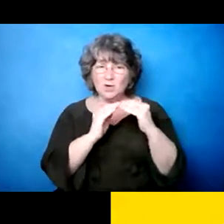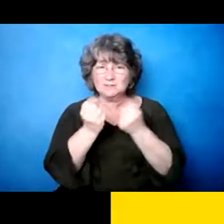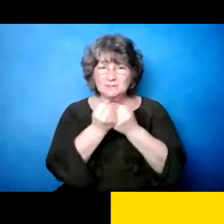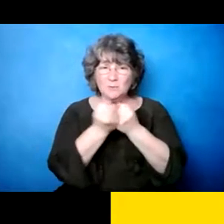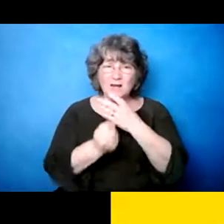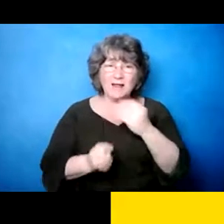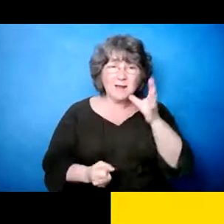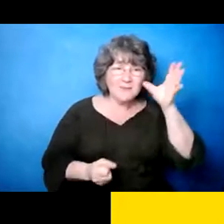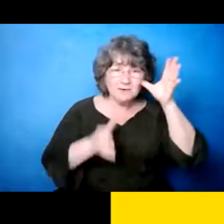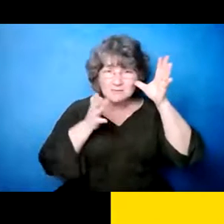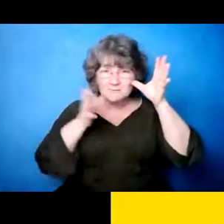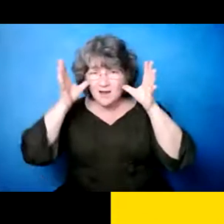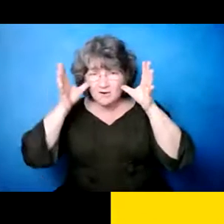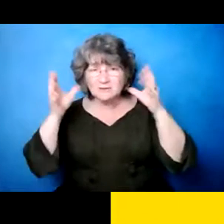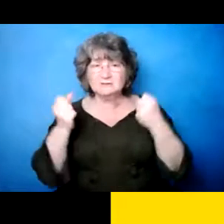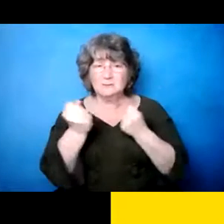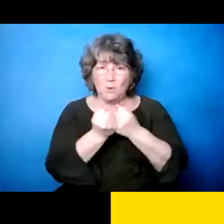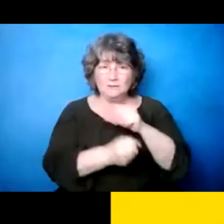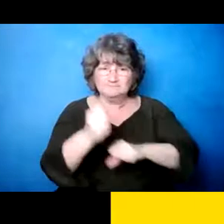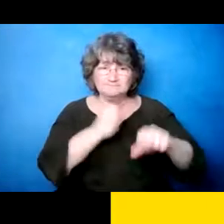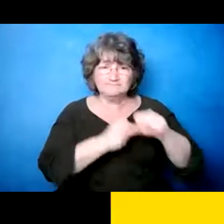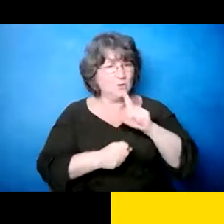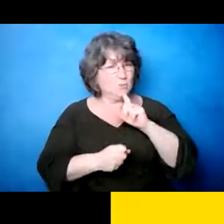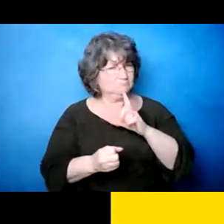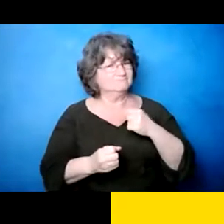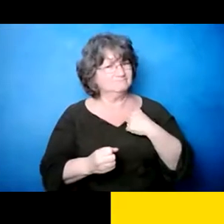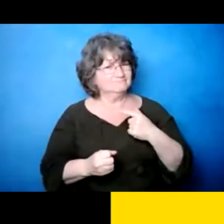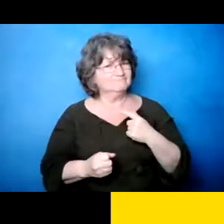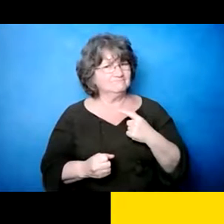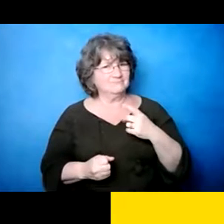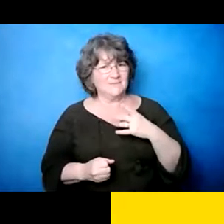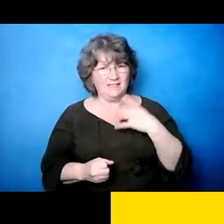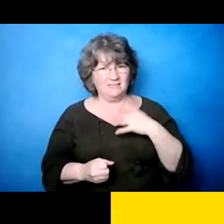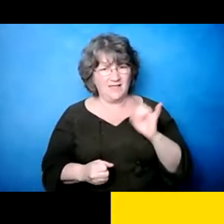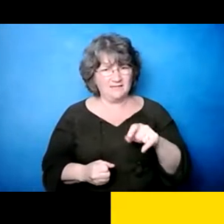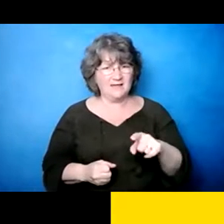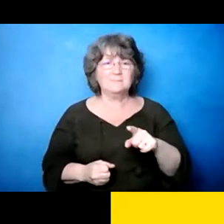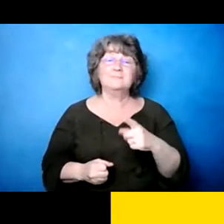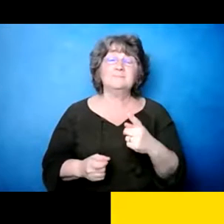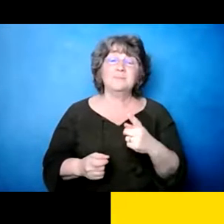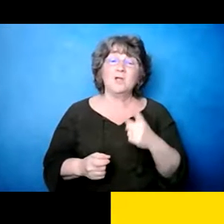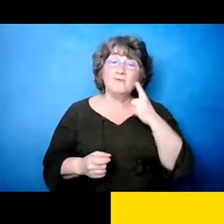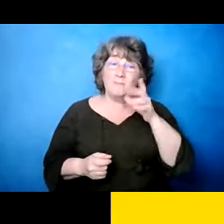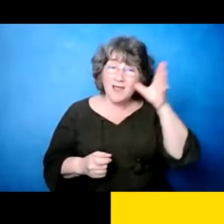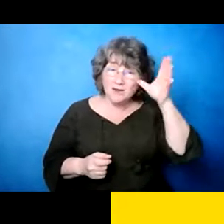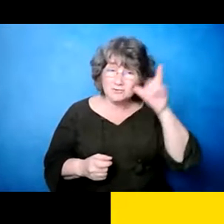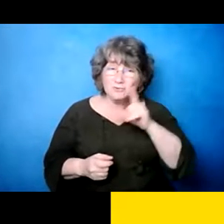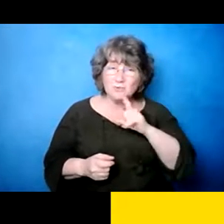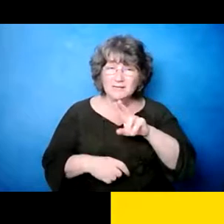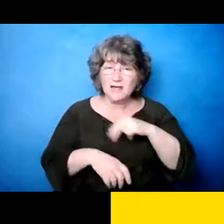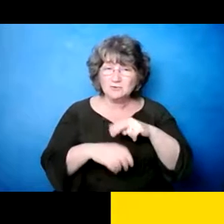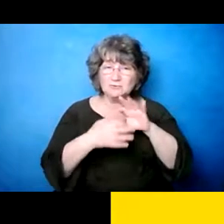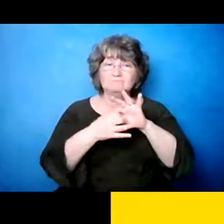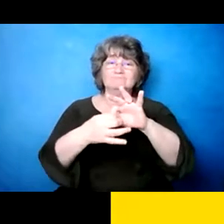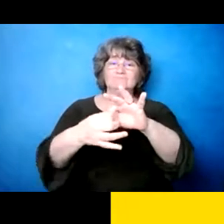la comunidad, la, la mayor parte de la comunidad. Y eso con otros padres, eh, hay un,